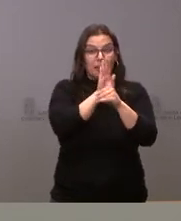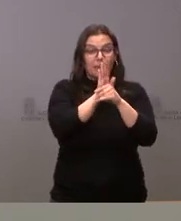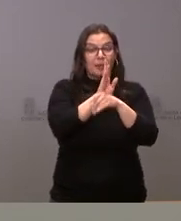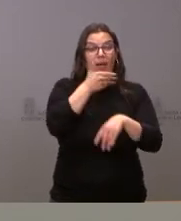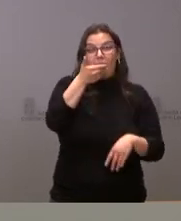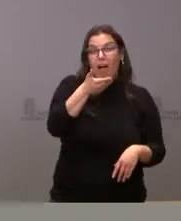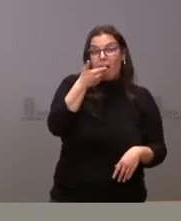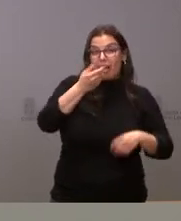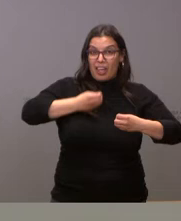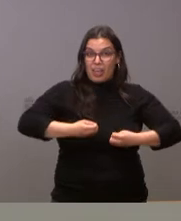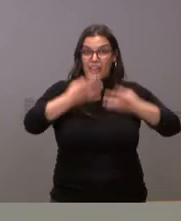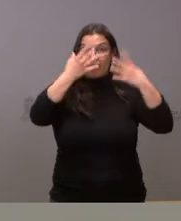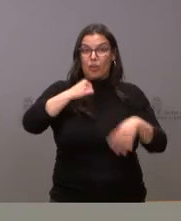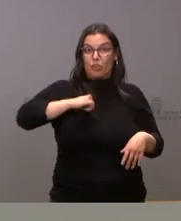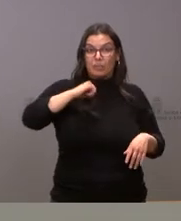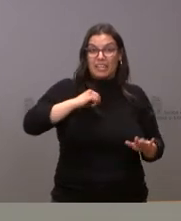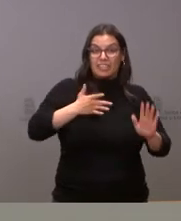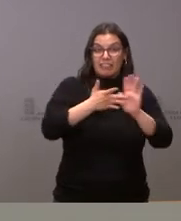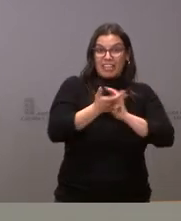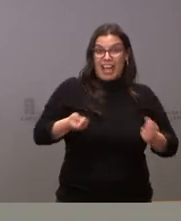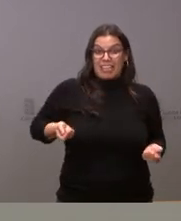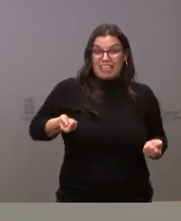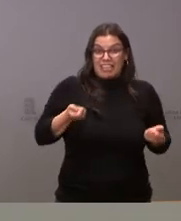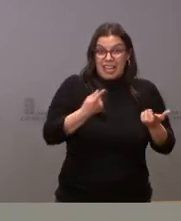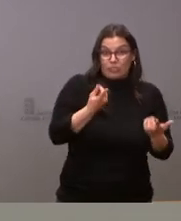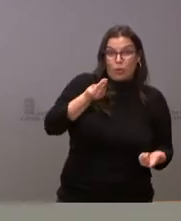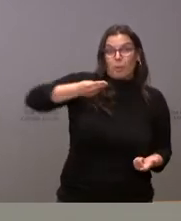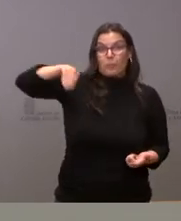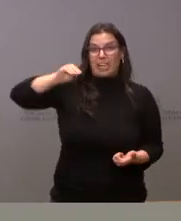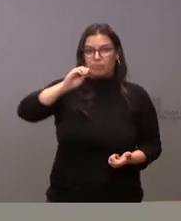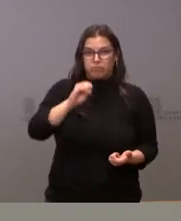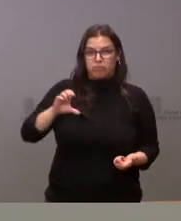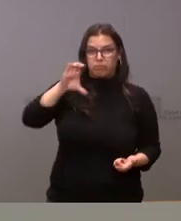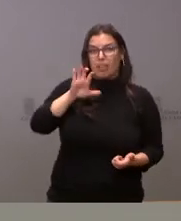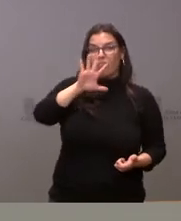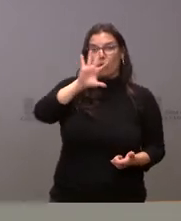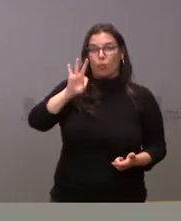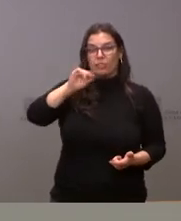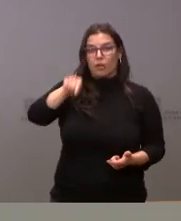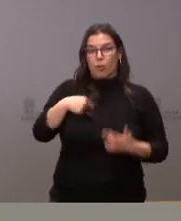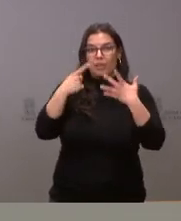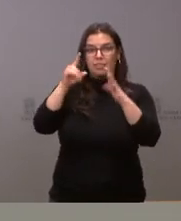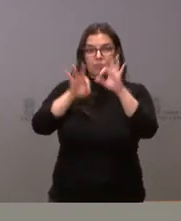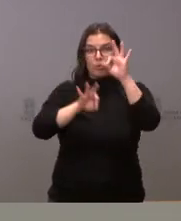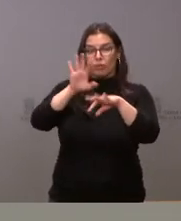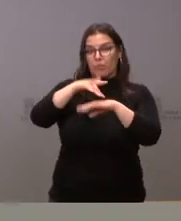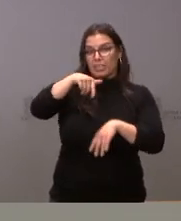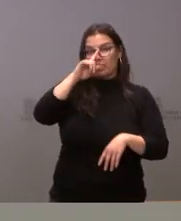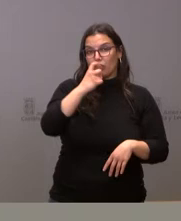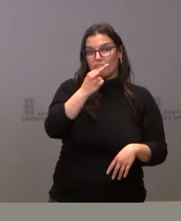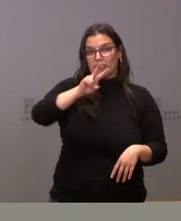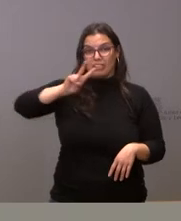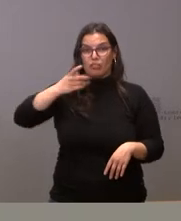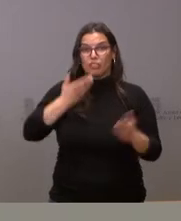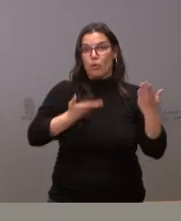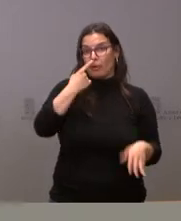de un hospital, estamos hablando de un incremento en el coste del 50,6% en este año 2022 respecto